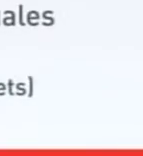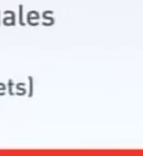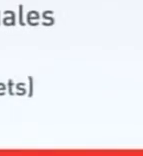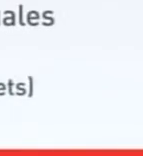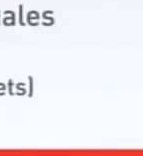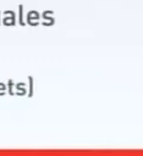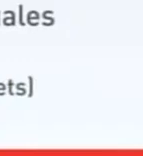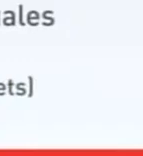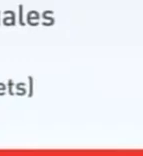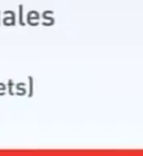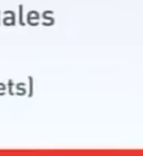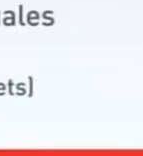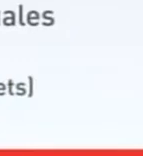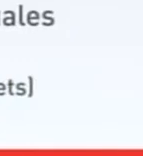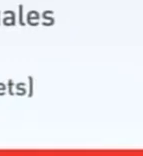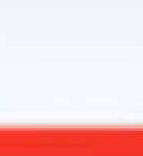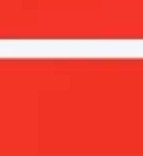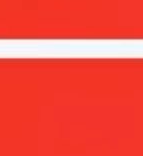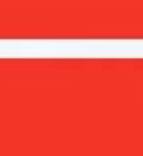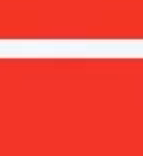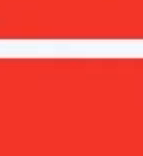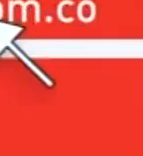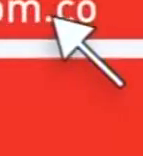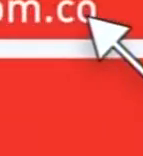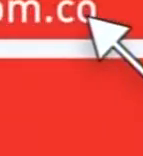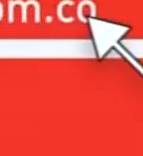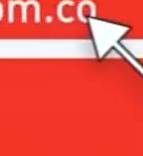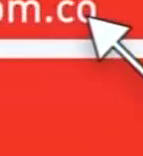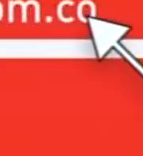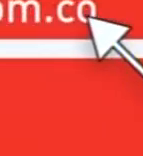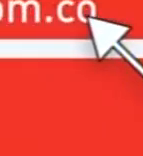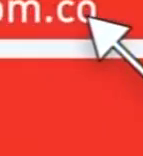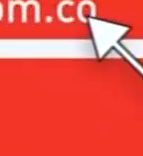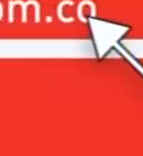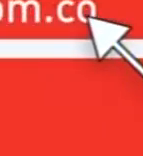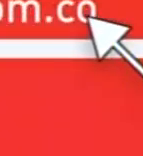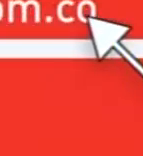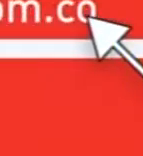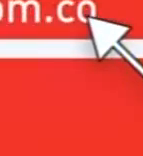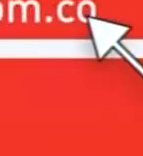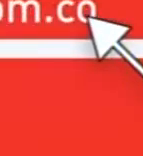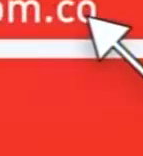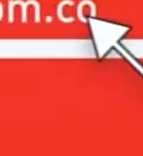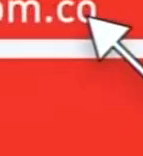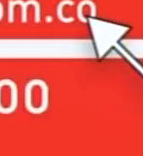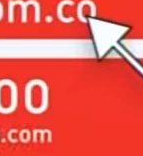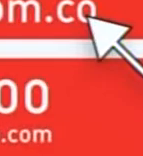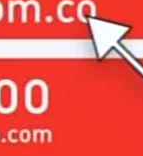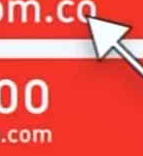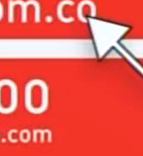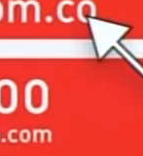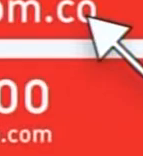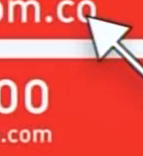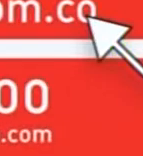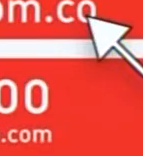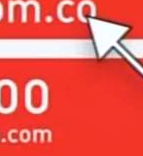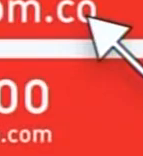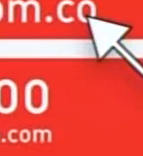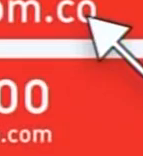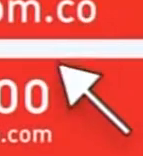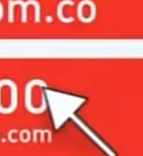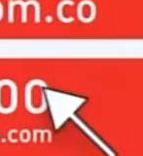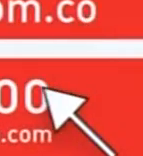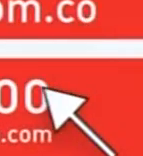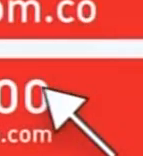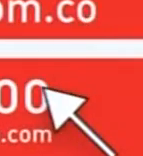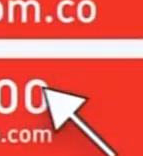responsivo adaptable para móviles y tablets beneficio adicional presencia en www.paginasclaro.com.co Páginas Claro su mejor opción en marketing digital contáctenos